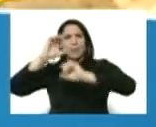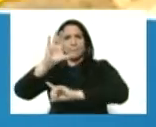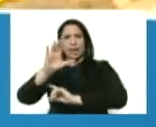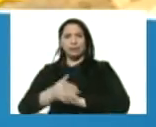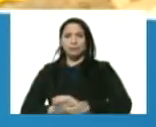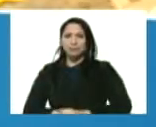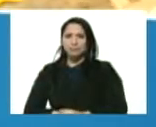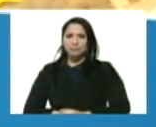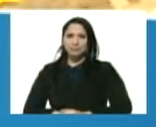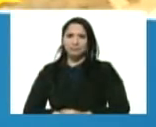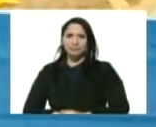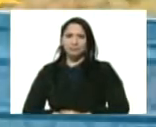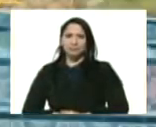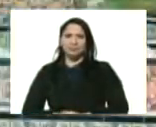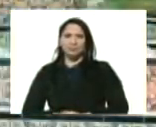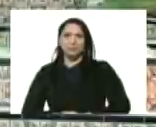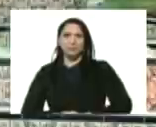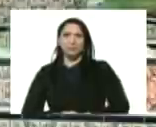¡Que viva la patria!